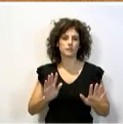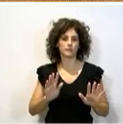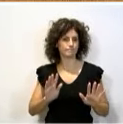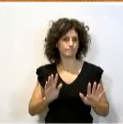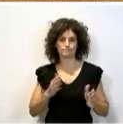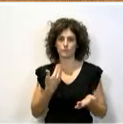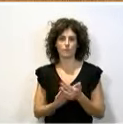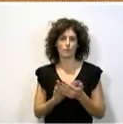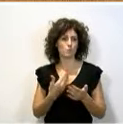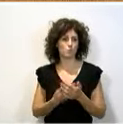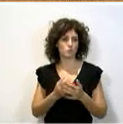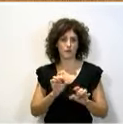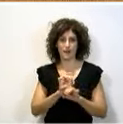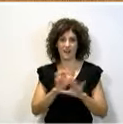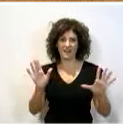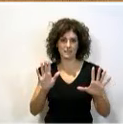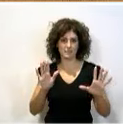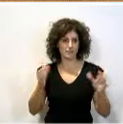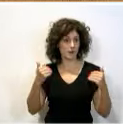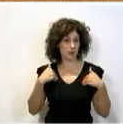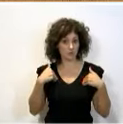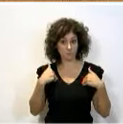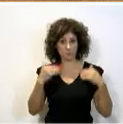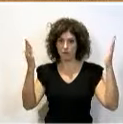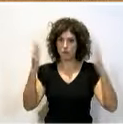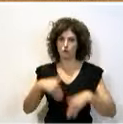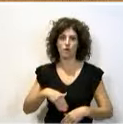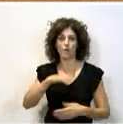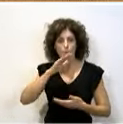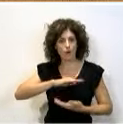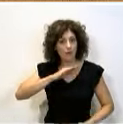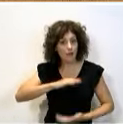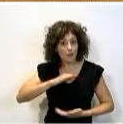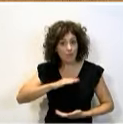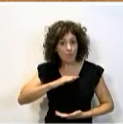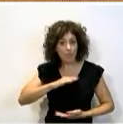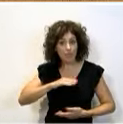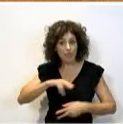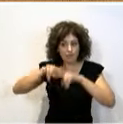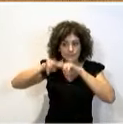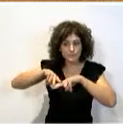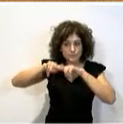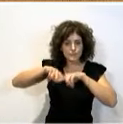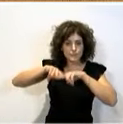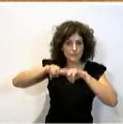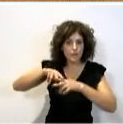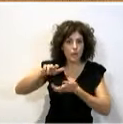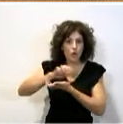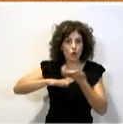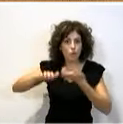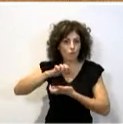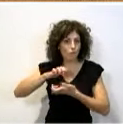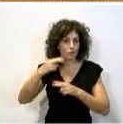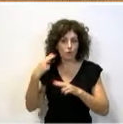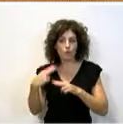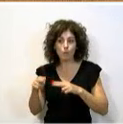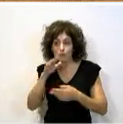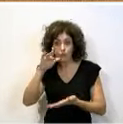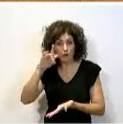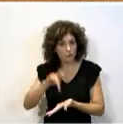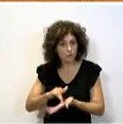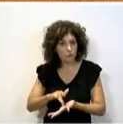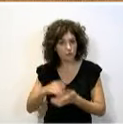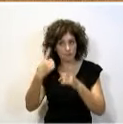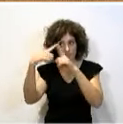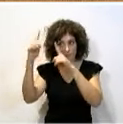irresponsabilidad, no siendo capaces de analizar el conflicto político que está ocurriendo en